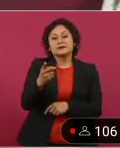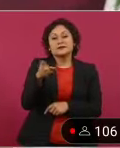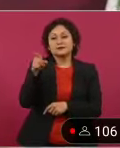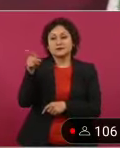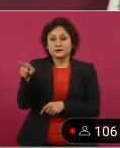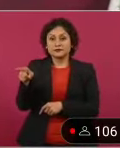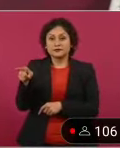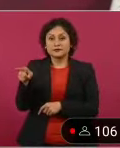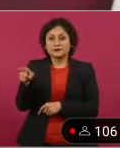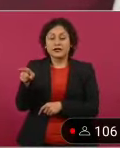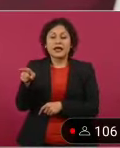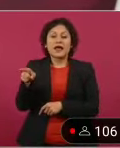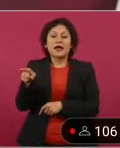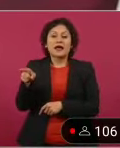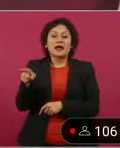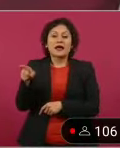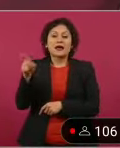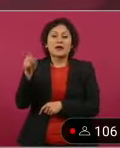perseguidos.